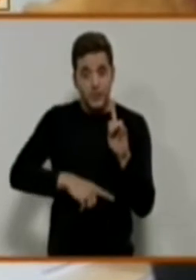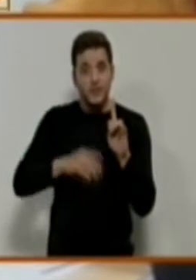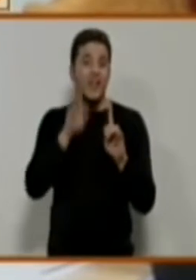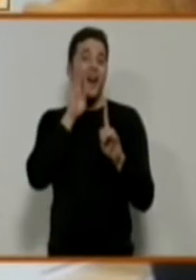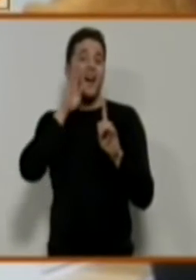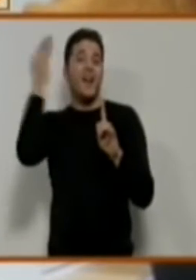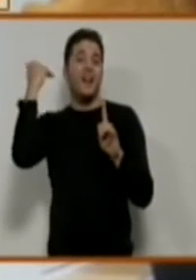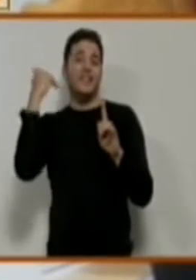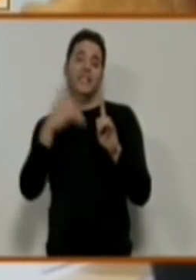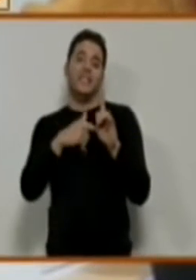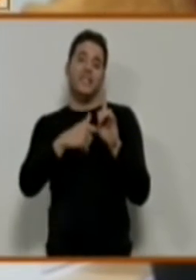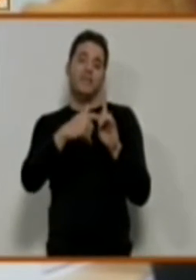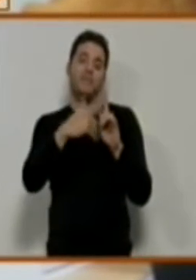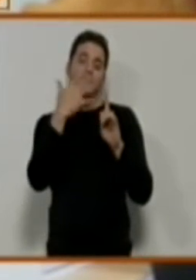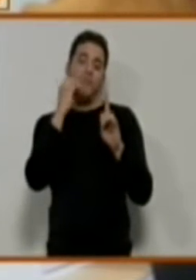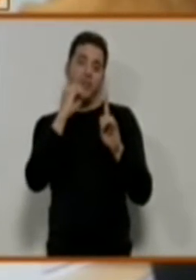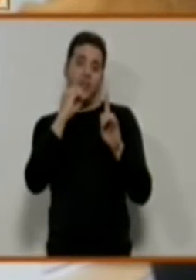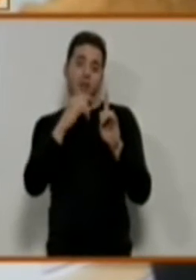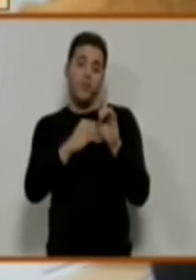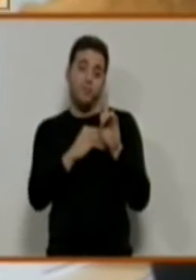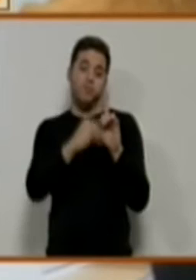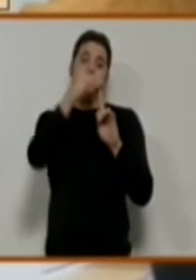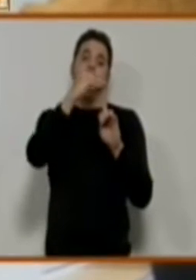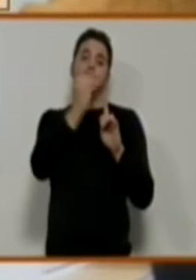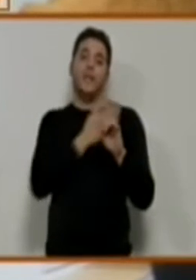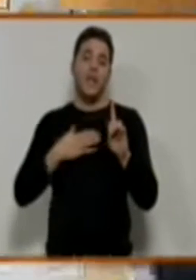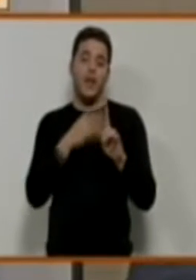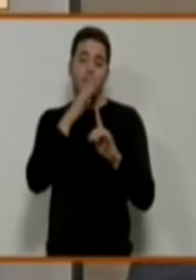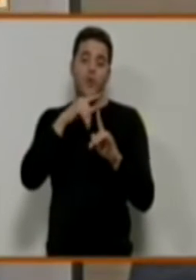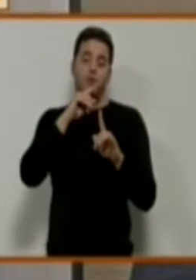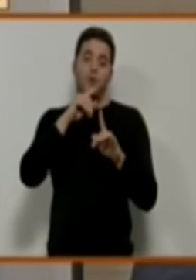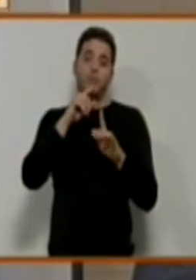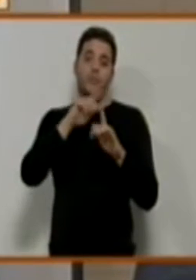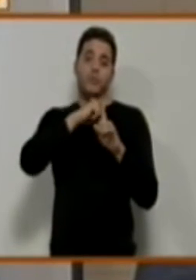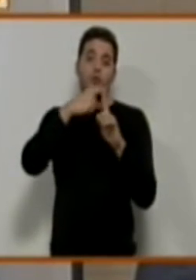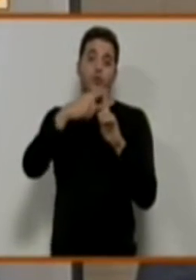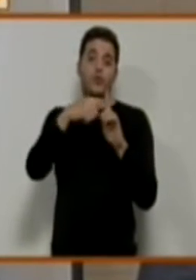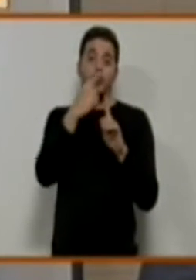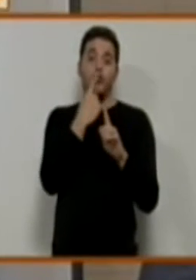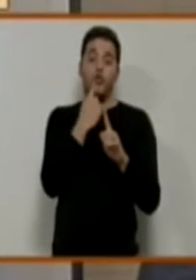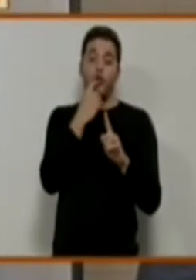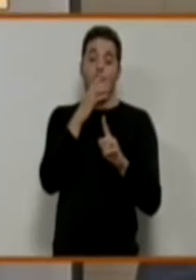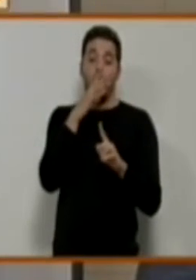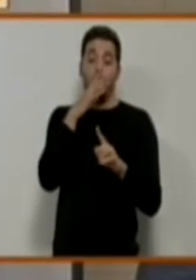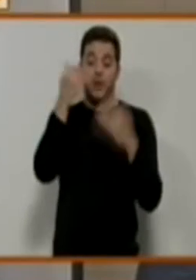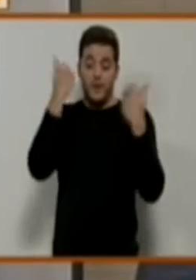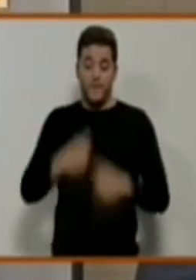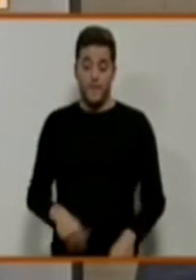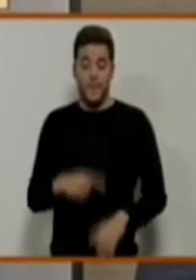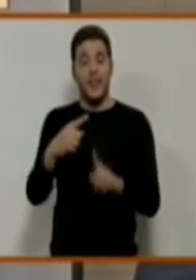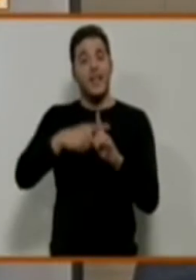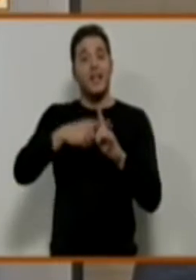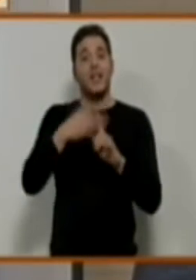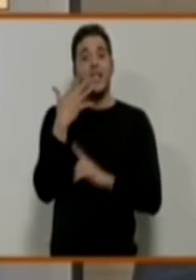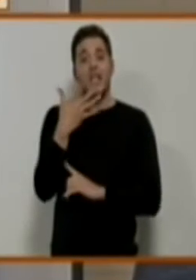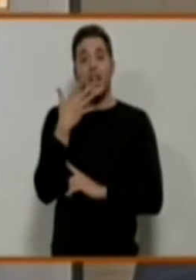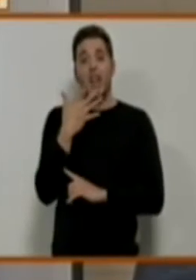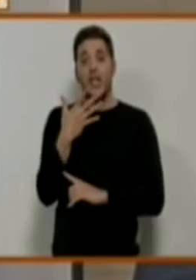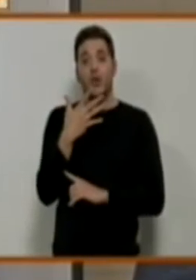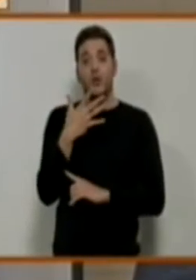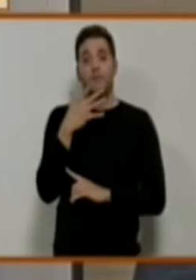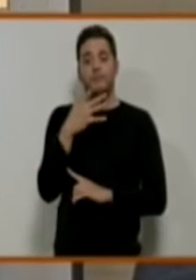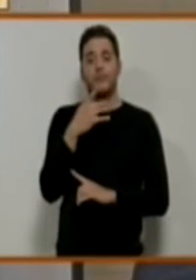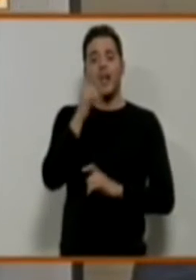lo ampliamos a petición de Cruz Roja porque a partir de los 5 grados el cuerpo empieza ya a correr riesgos con determinadas enfermedades